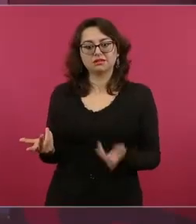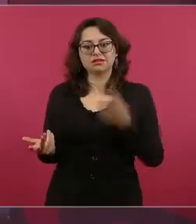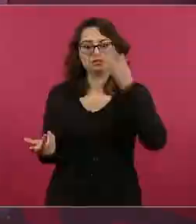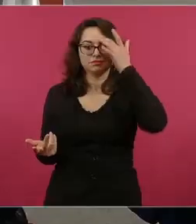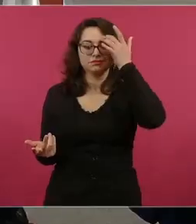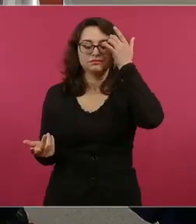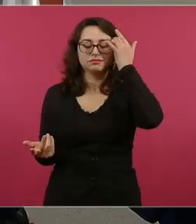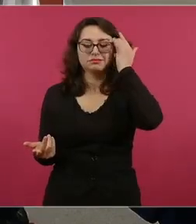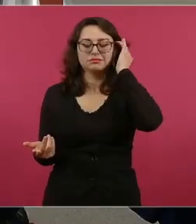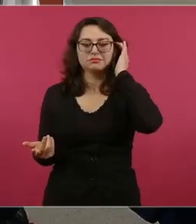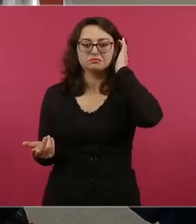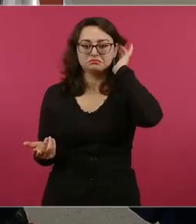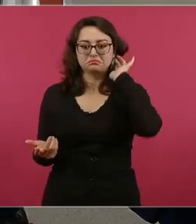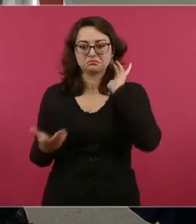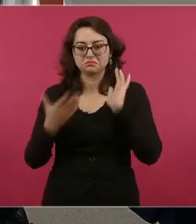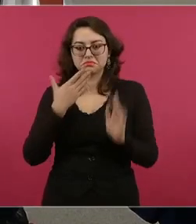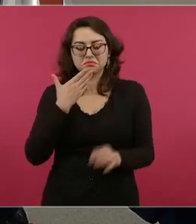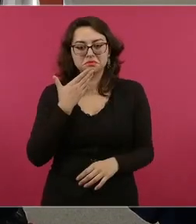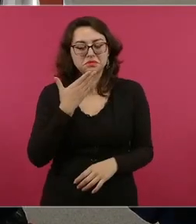Y, ¿por qué no?